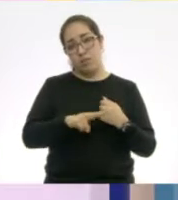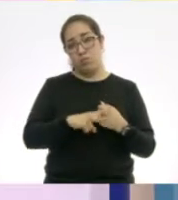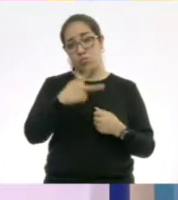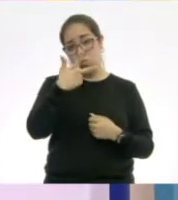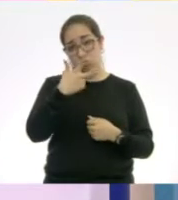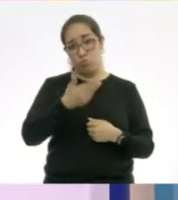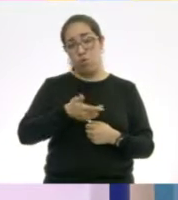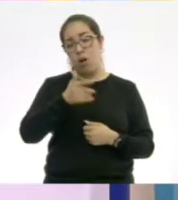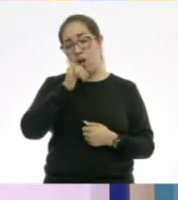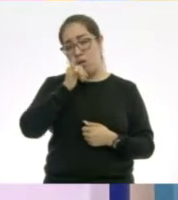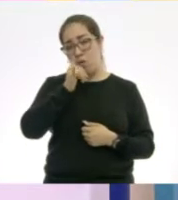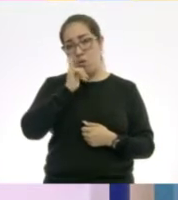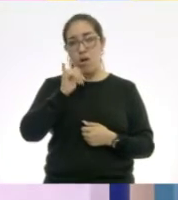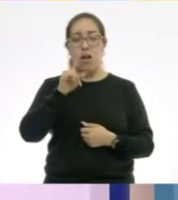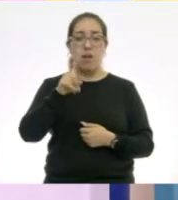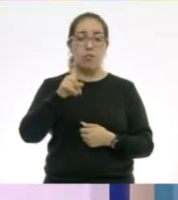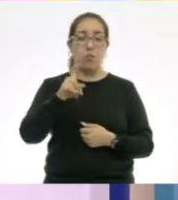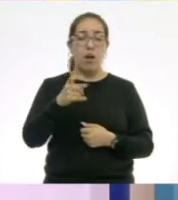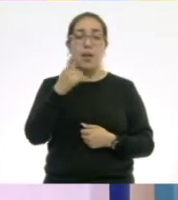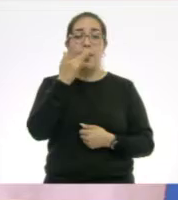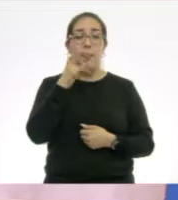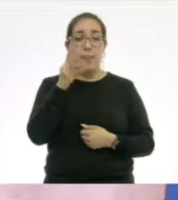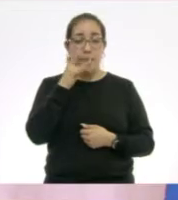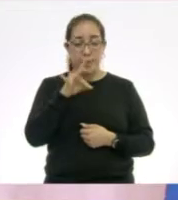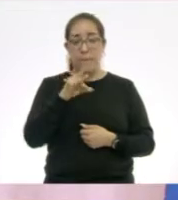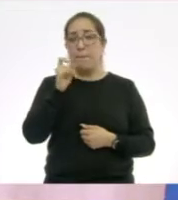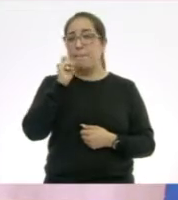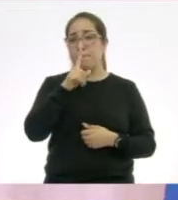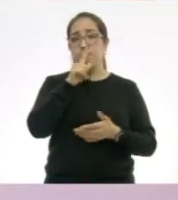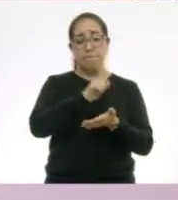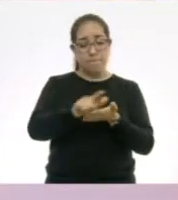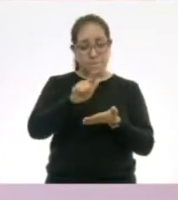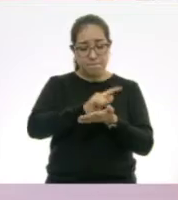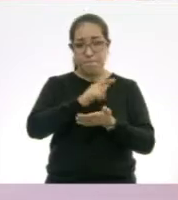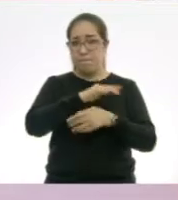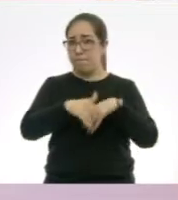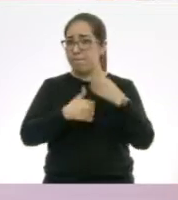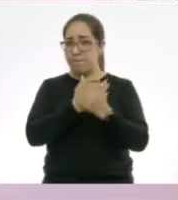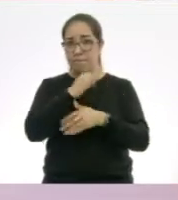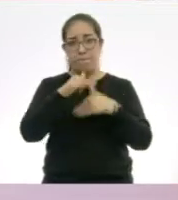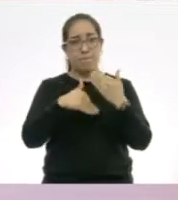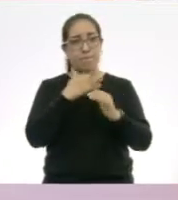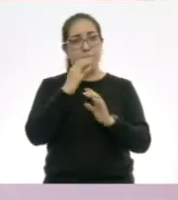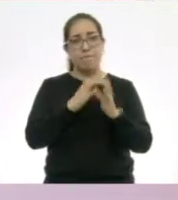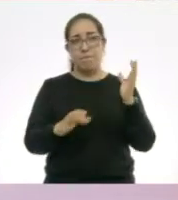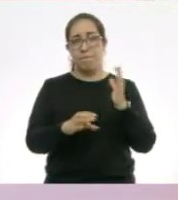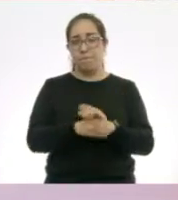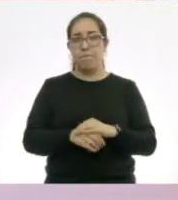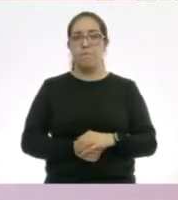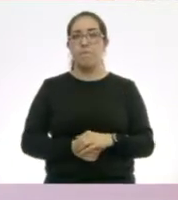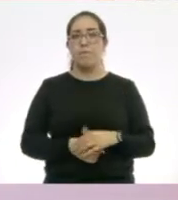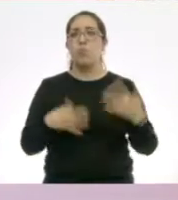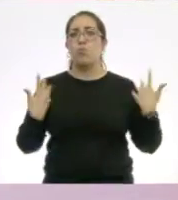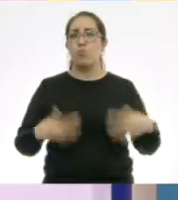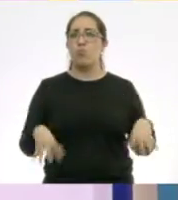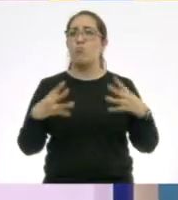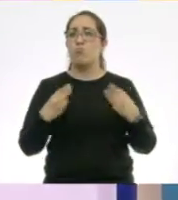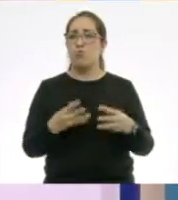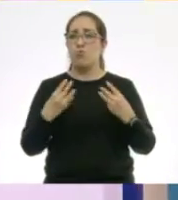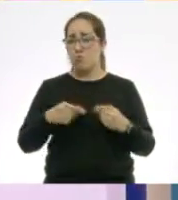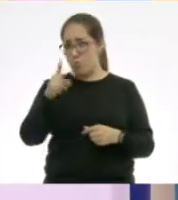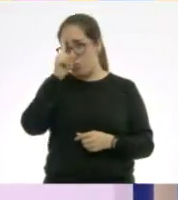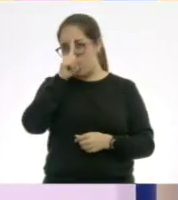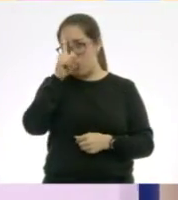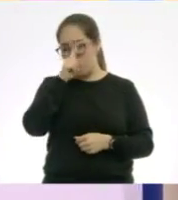simple. Laven vasos y cubiertos con agua y jabón a hacer mi ficha. Son muchas recomendaciones.